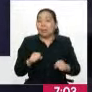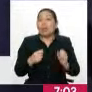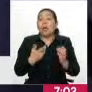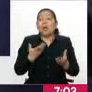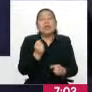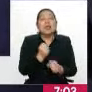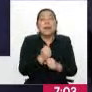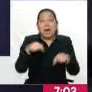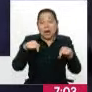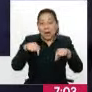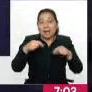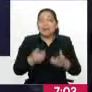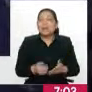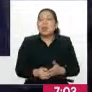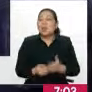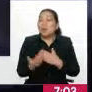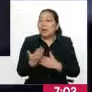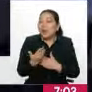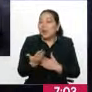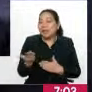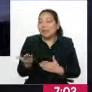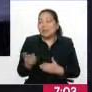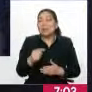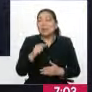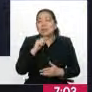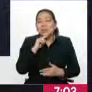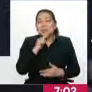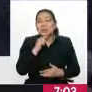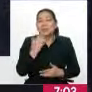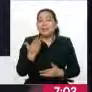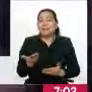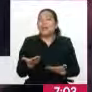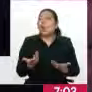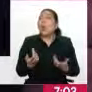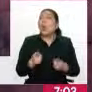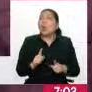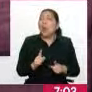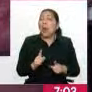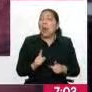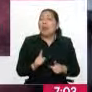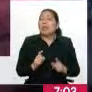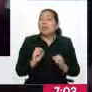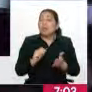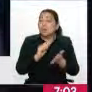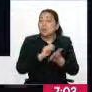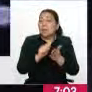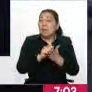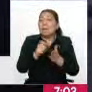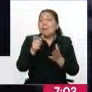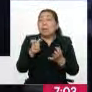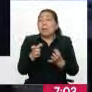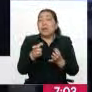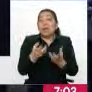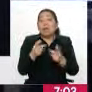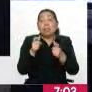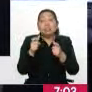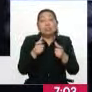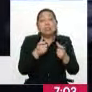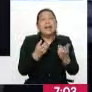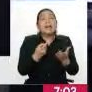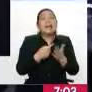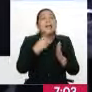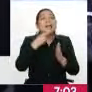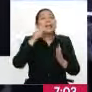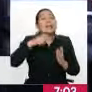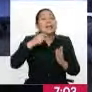desempeñar. Mirta, ¿cómo estás? Muy buenos días. Cuéntanos acerca de a partir de cuánto ya se pueden inscribir las personas que quieran ser controladores y qué